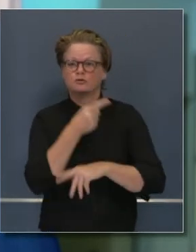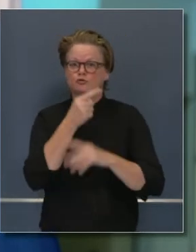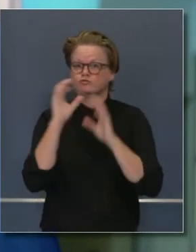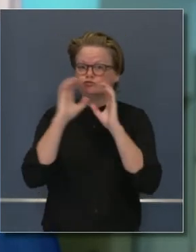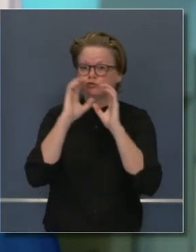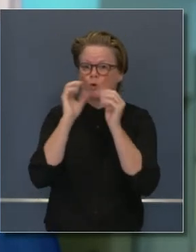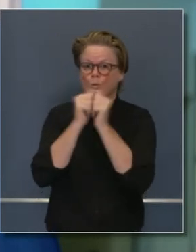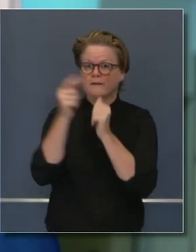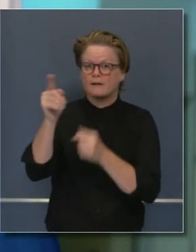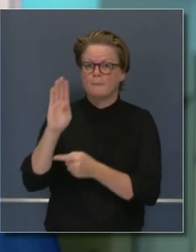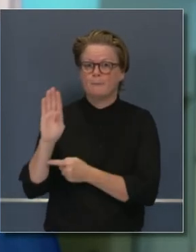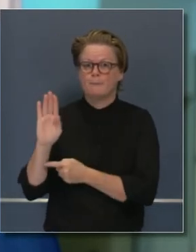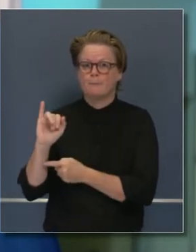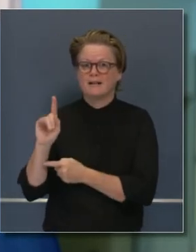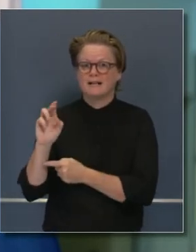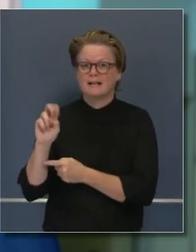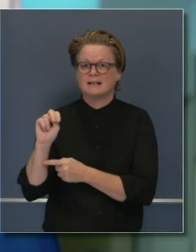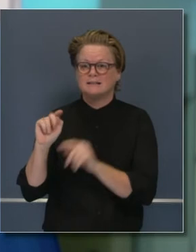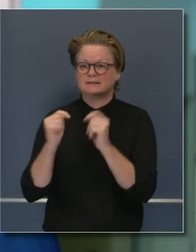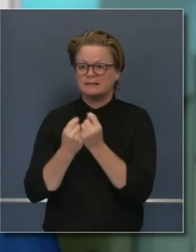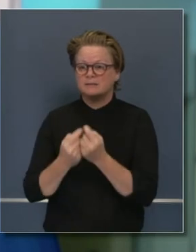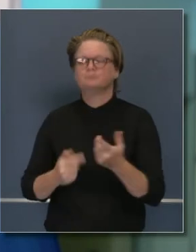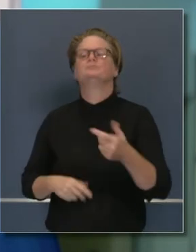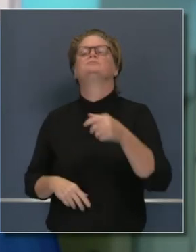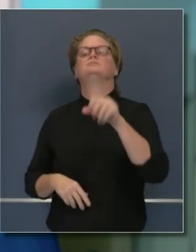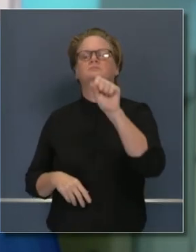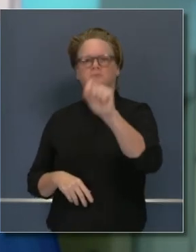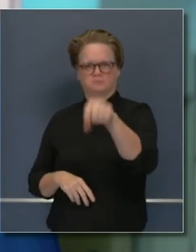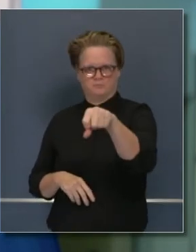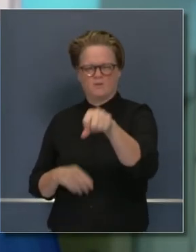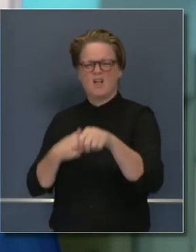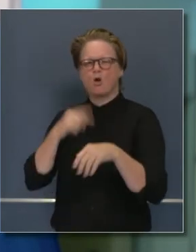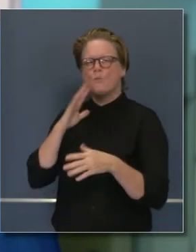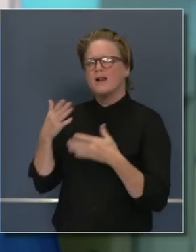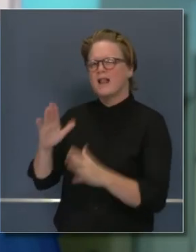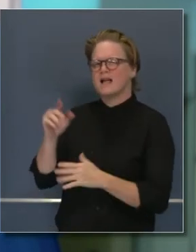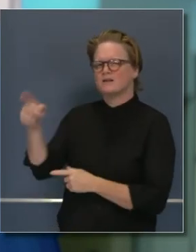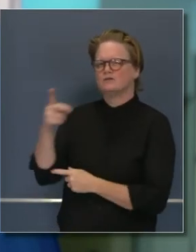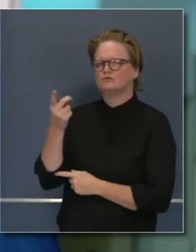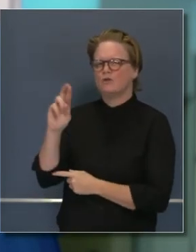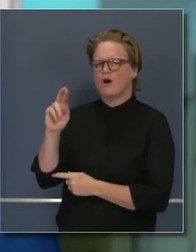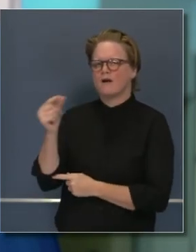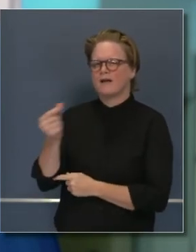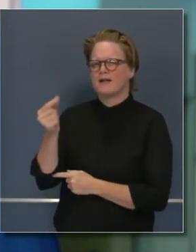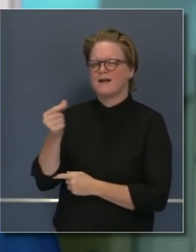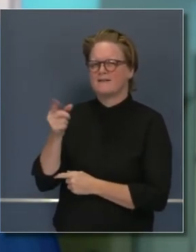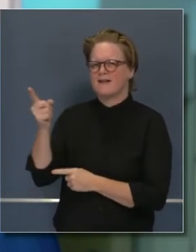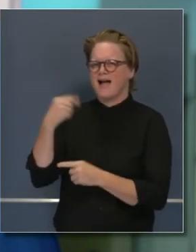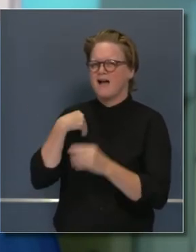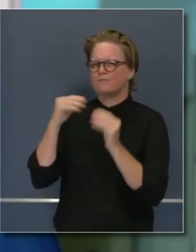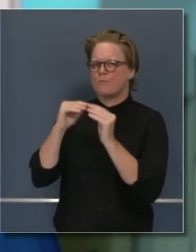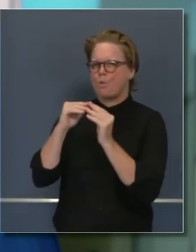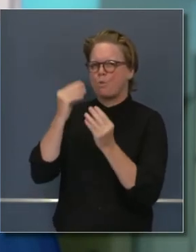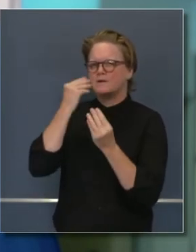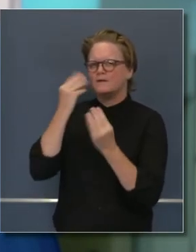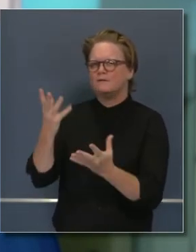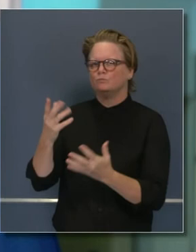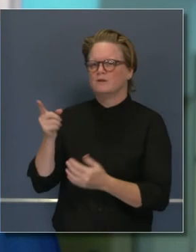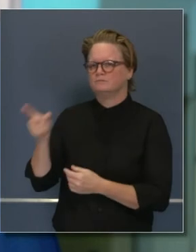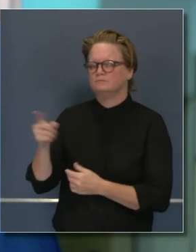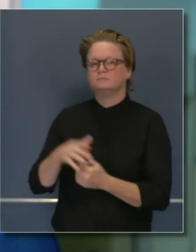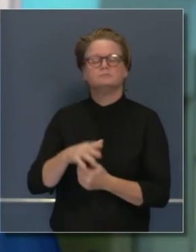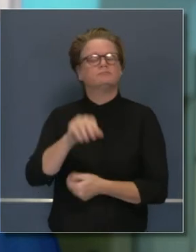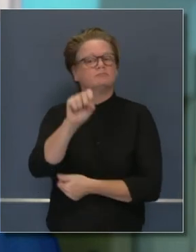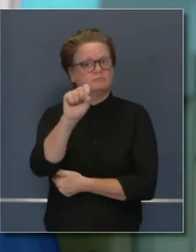posible de la vacuna? Sí, de hecho, le voy a pedir al doctor Gaudi que les dé los detalles sobre eso. Pero